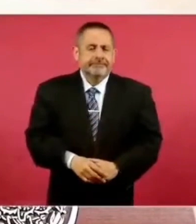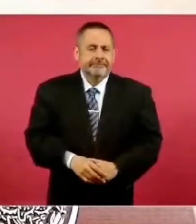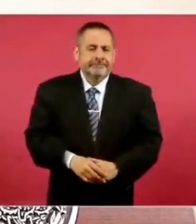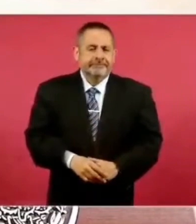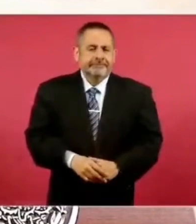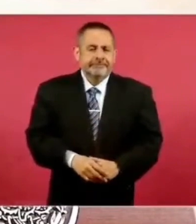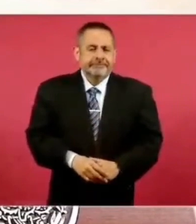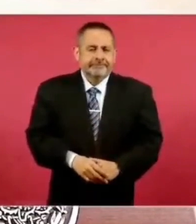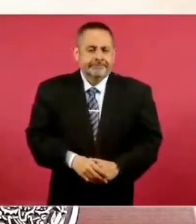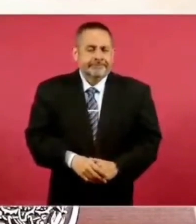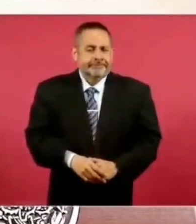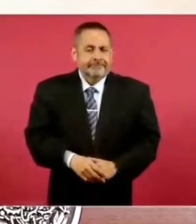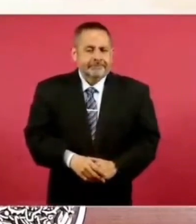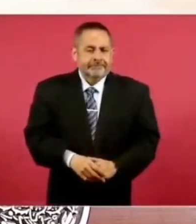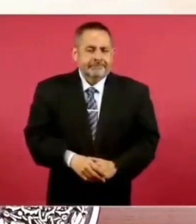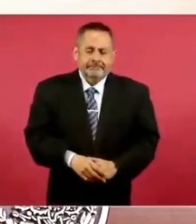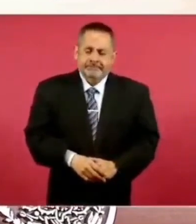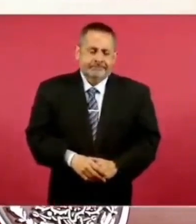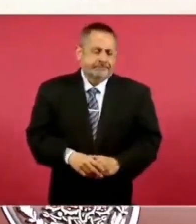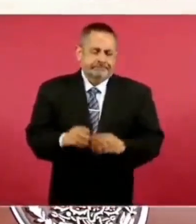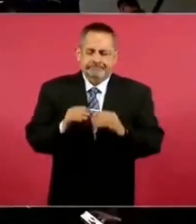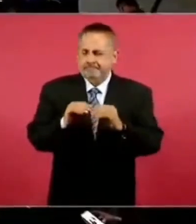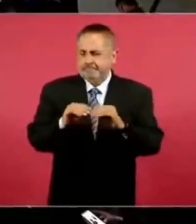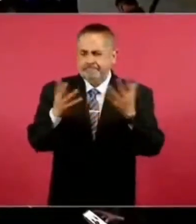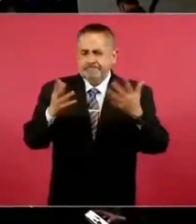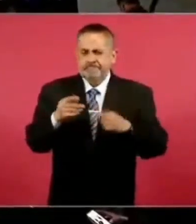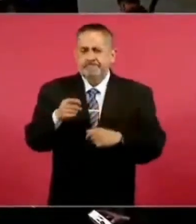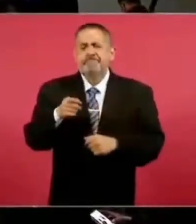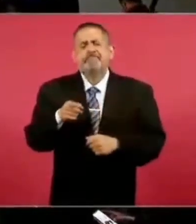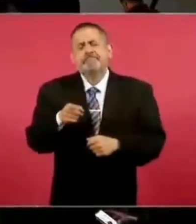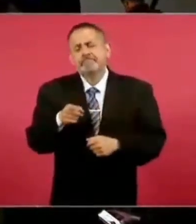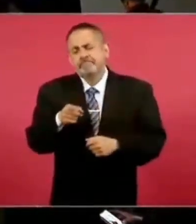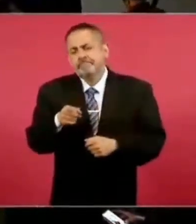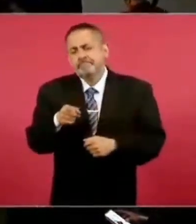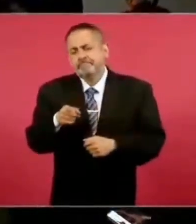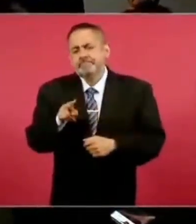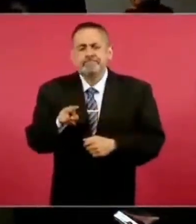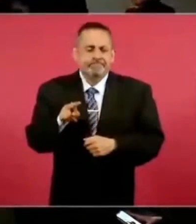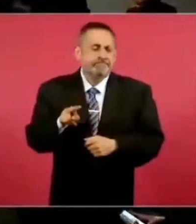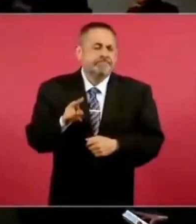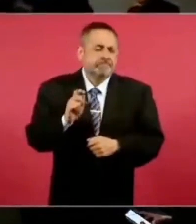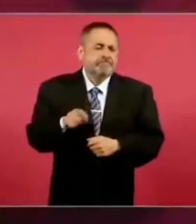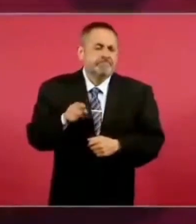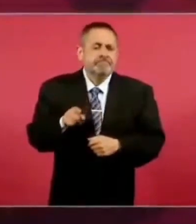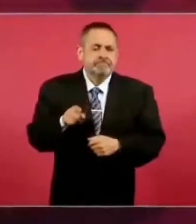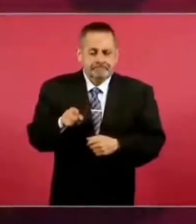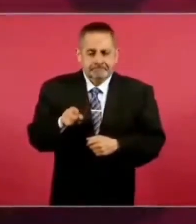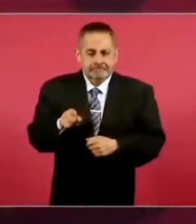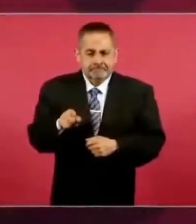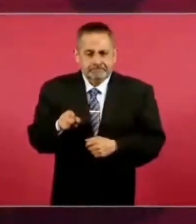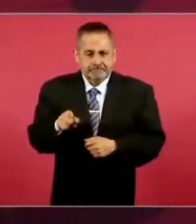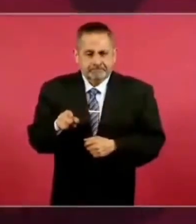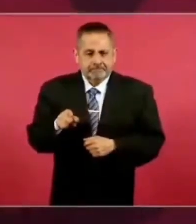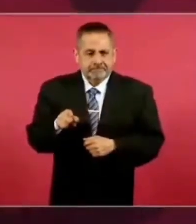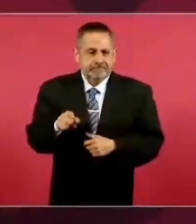Ahí claramente se van a encontrar de que